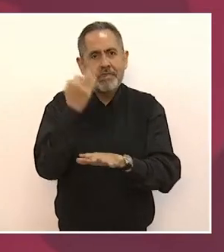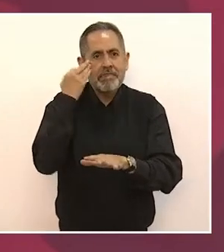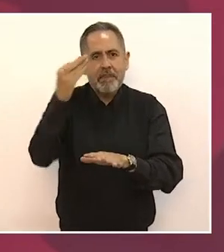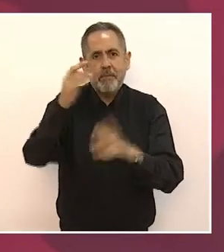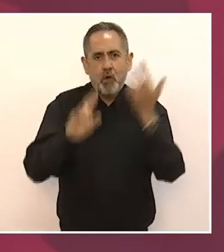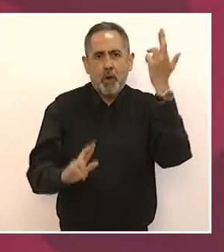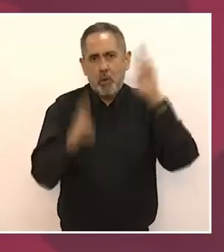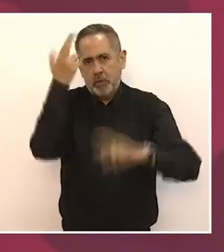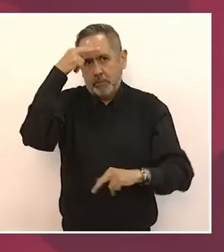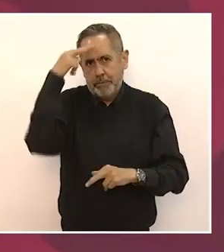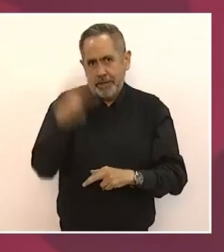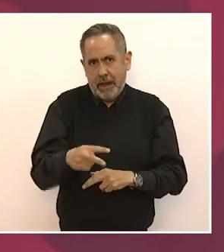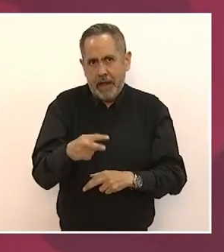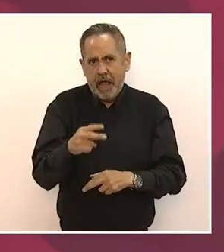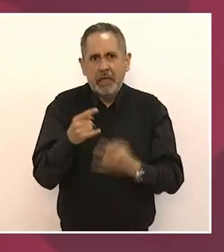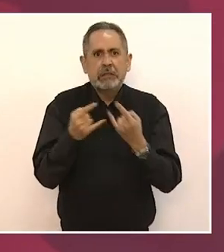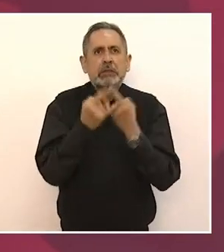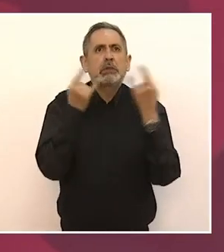Mexicana.